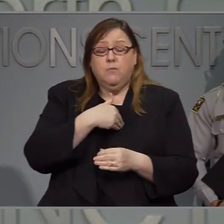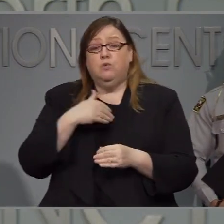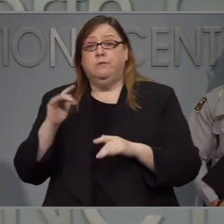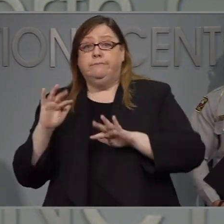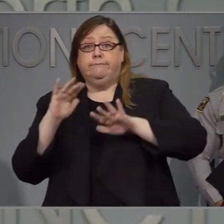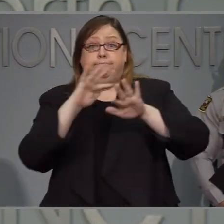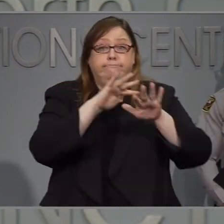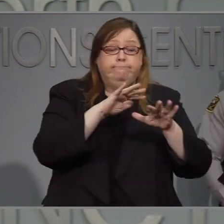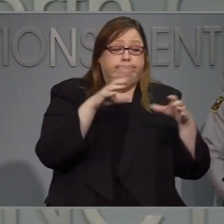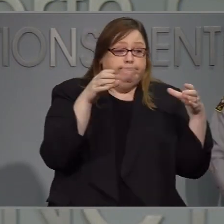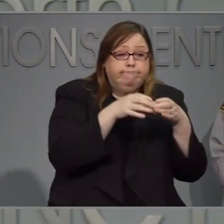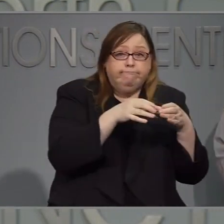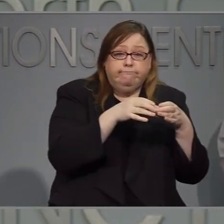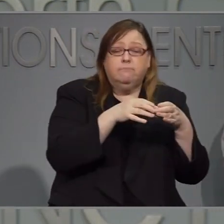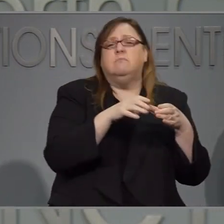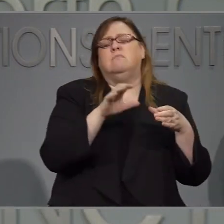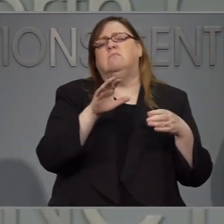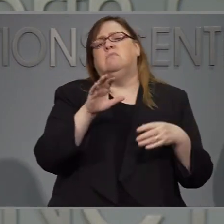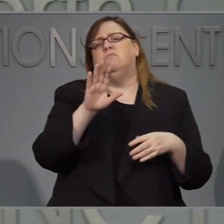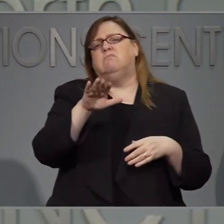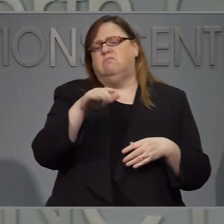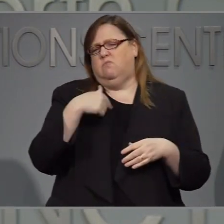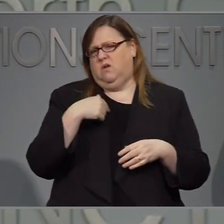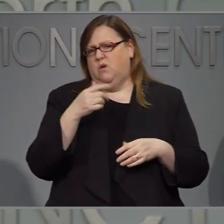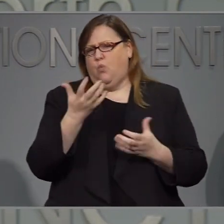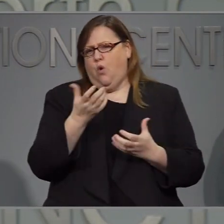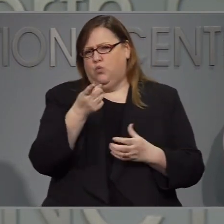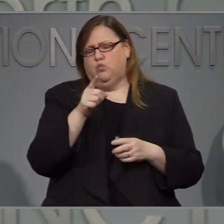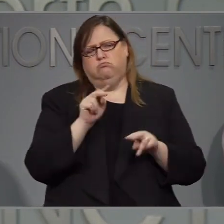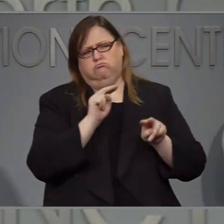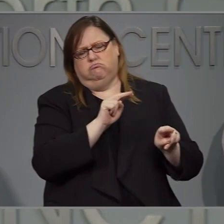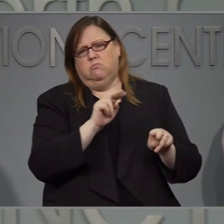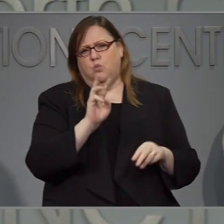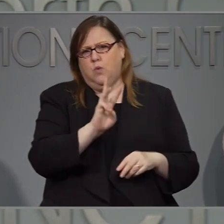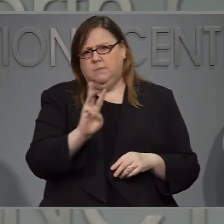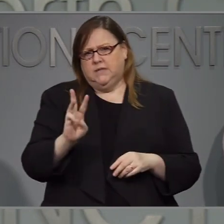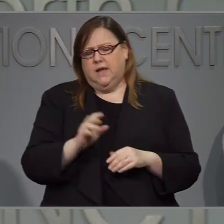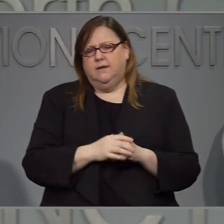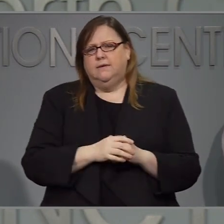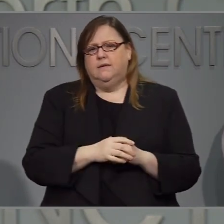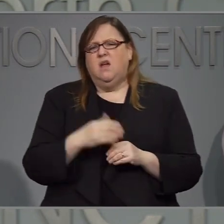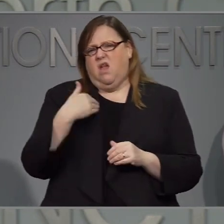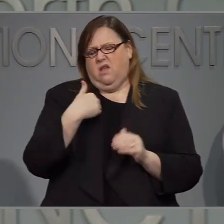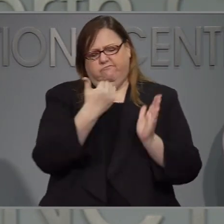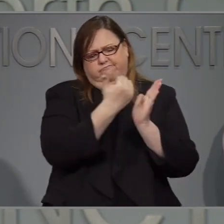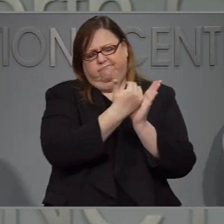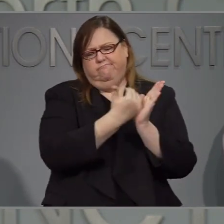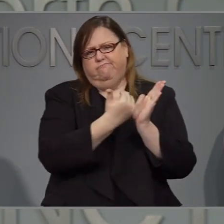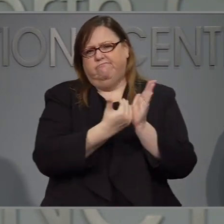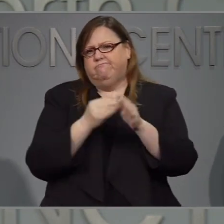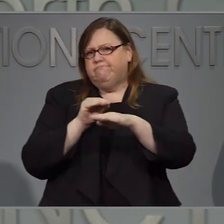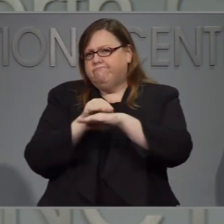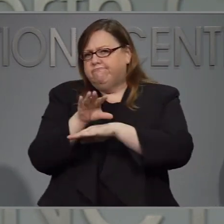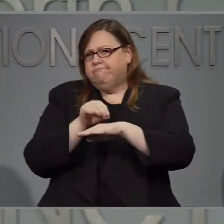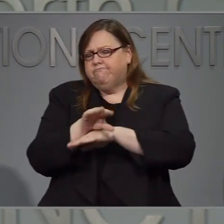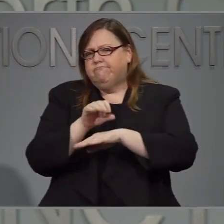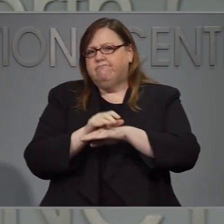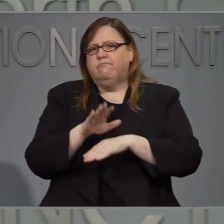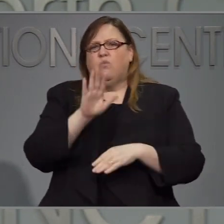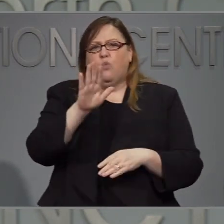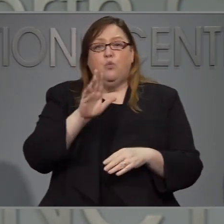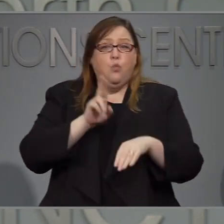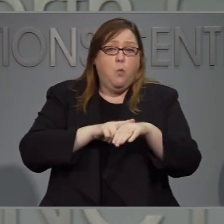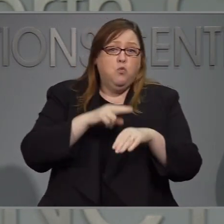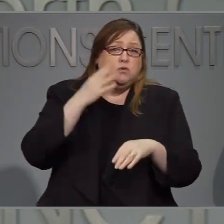que esté con otros familiares, instamos a que vayan a ver las guías y dice que nosotros tenemos